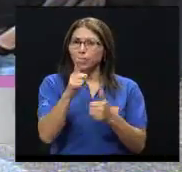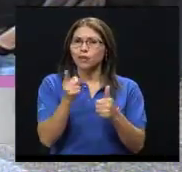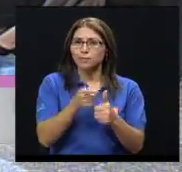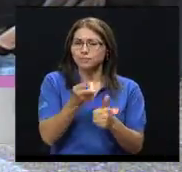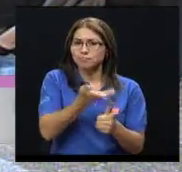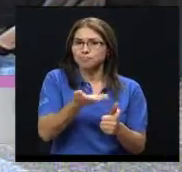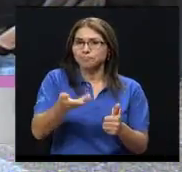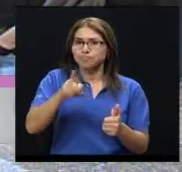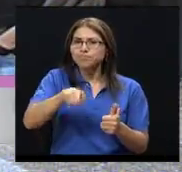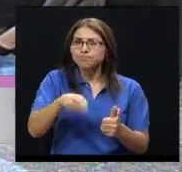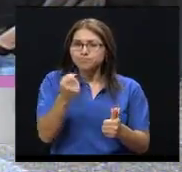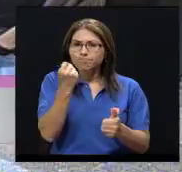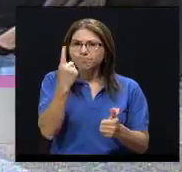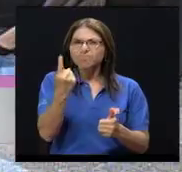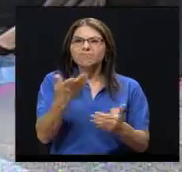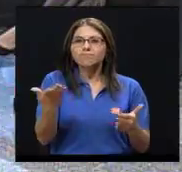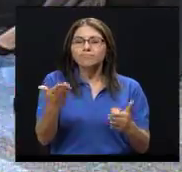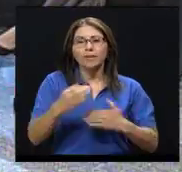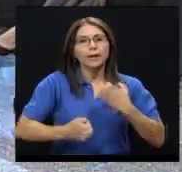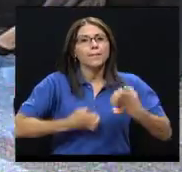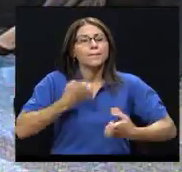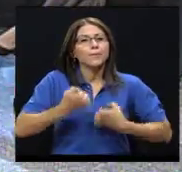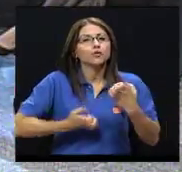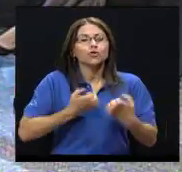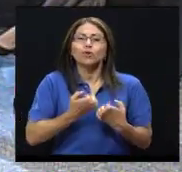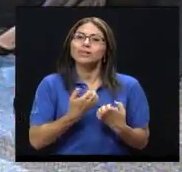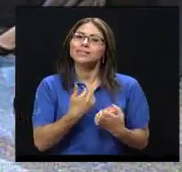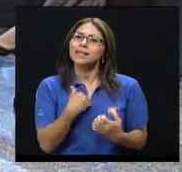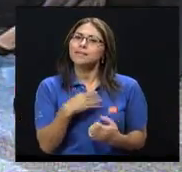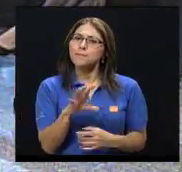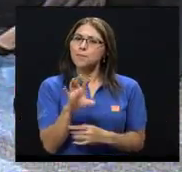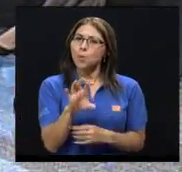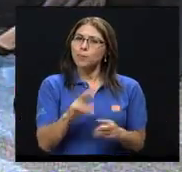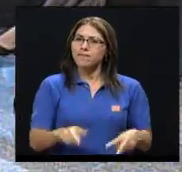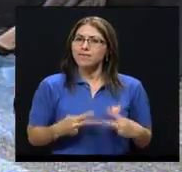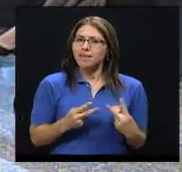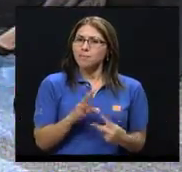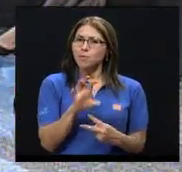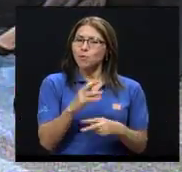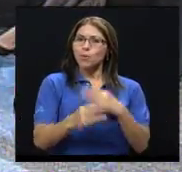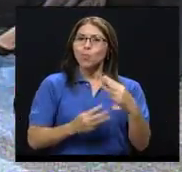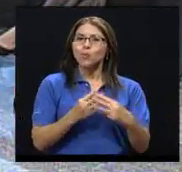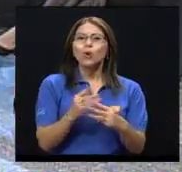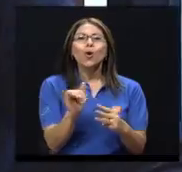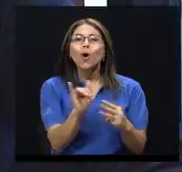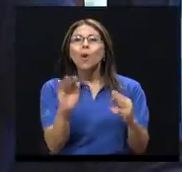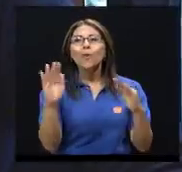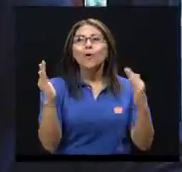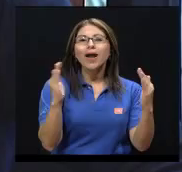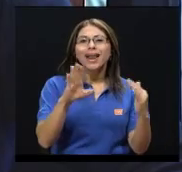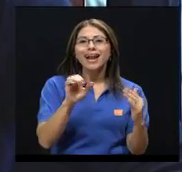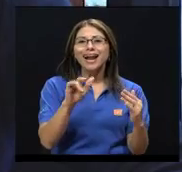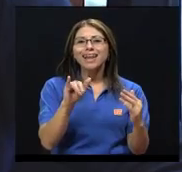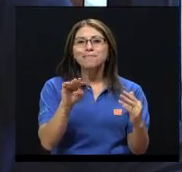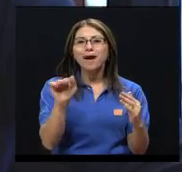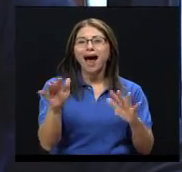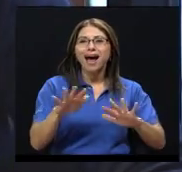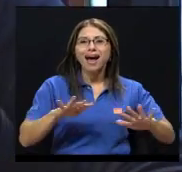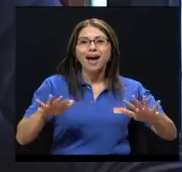cosa que uno necesita entender es que las emociones tienen su propia vida, su propio mundo, son como el clima o como el mar.